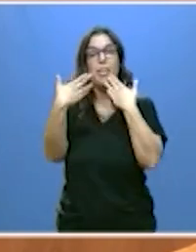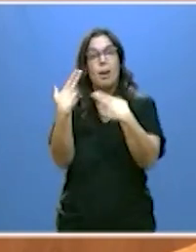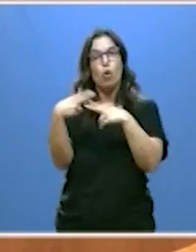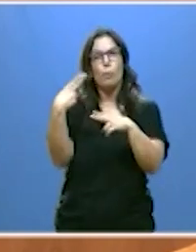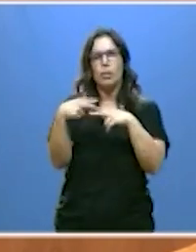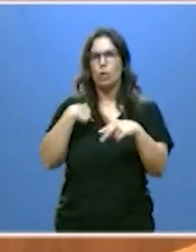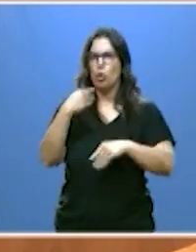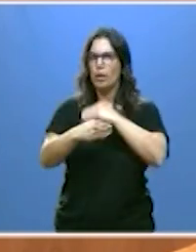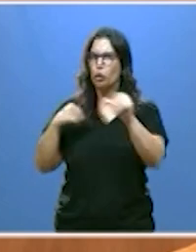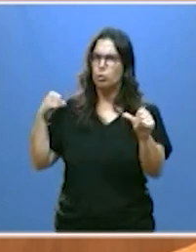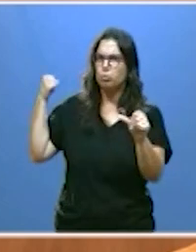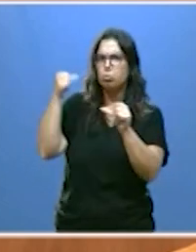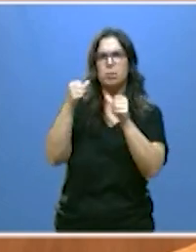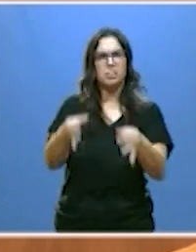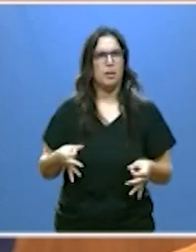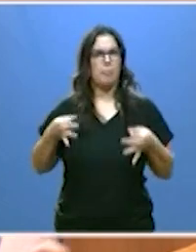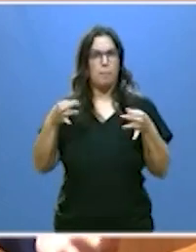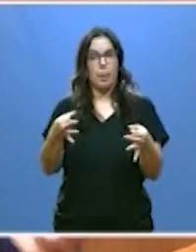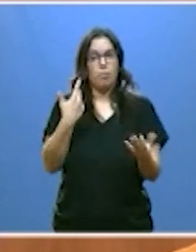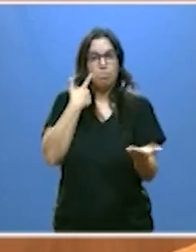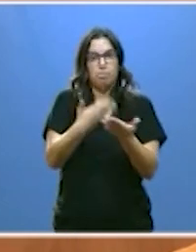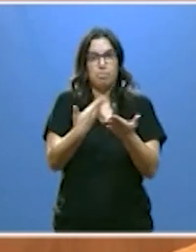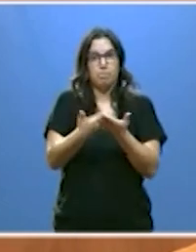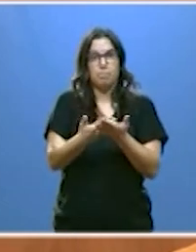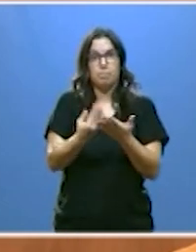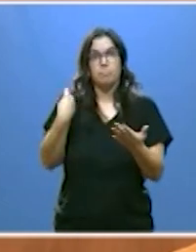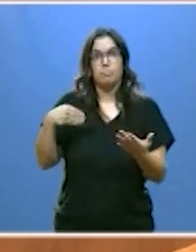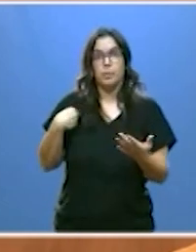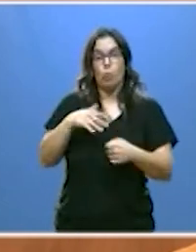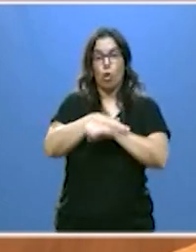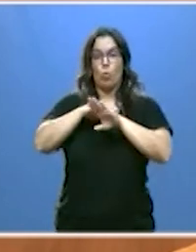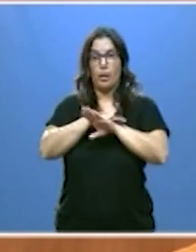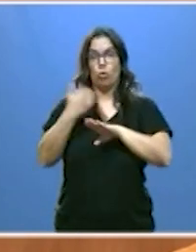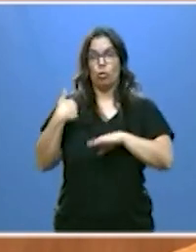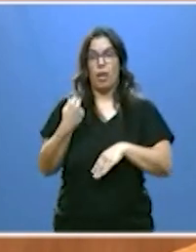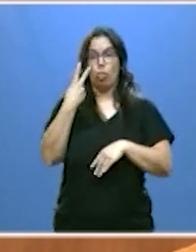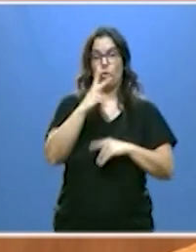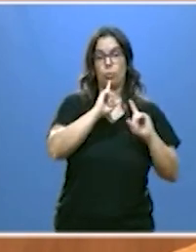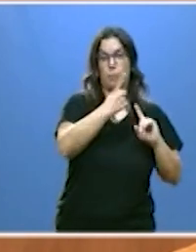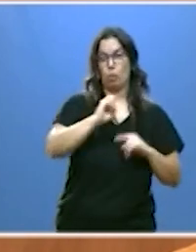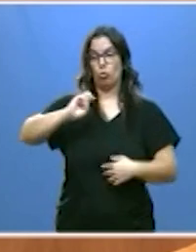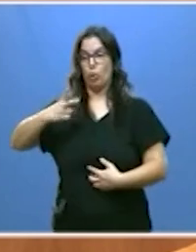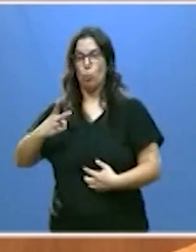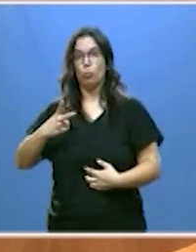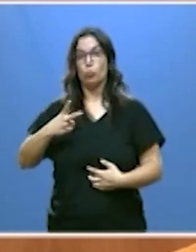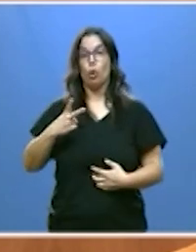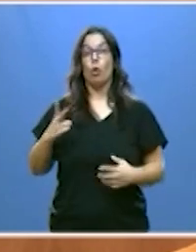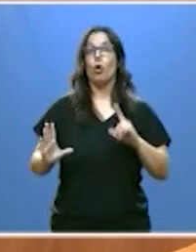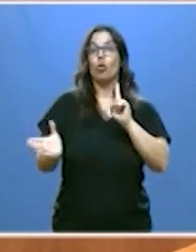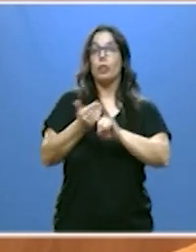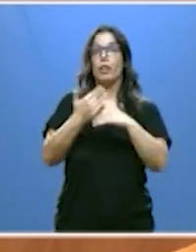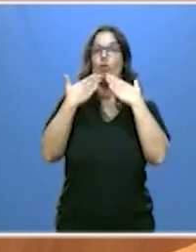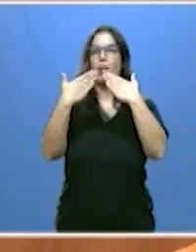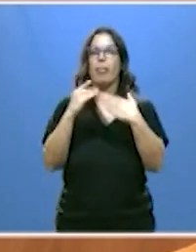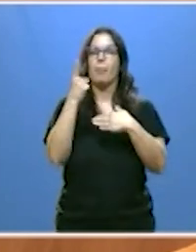practicado siempre y que queda reflejado en el hecho de que mis dos gobiernos han sido fruto de un diálogo que han